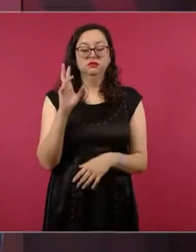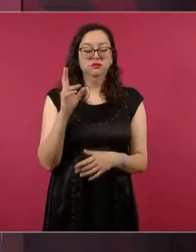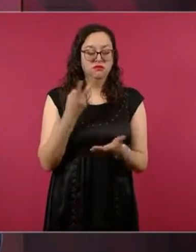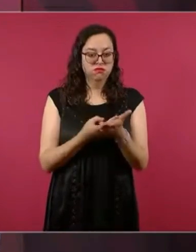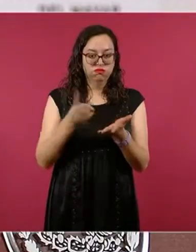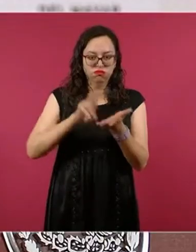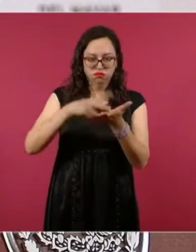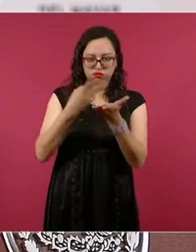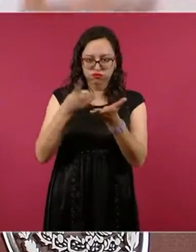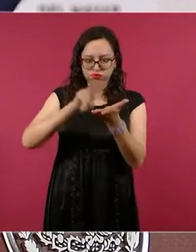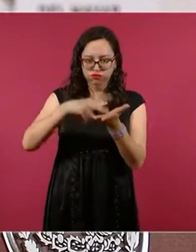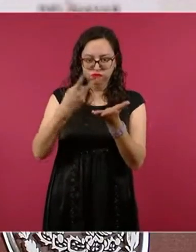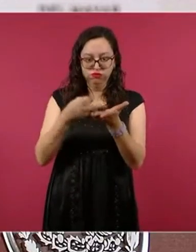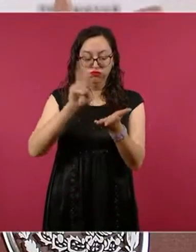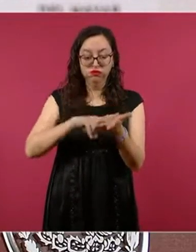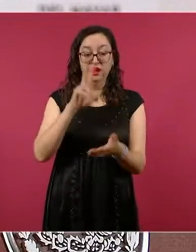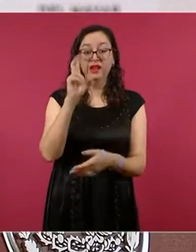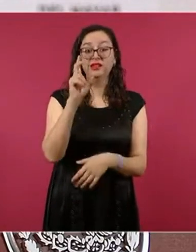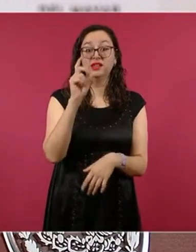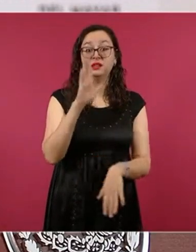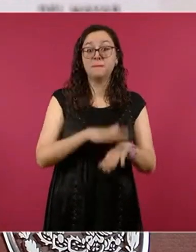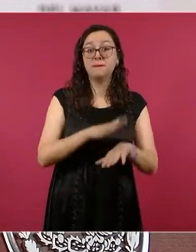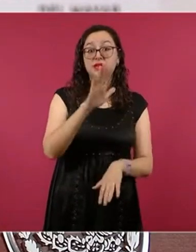más que lo que gana el presidente.